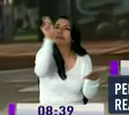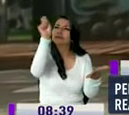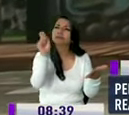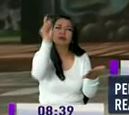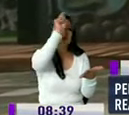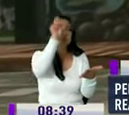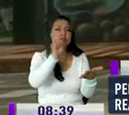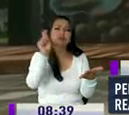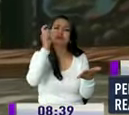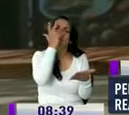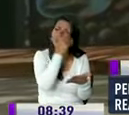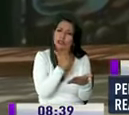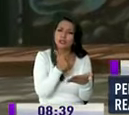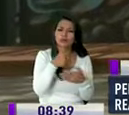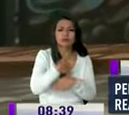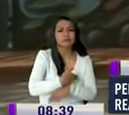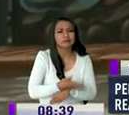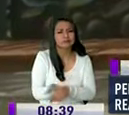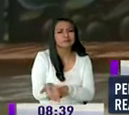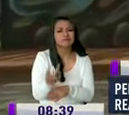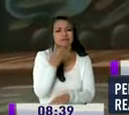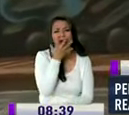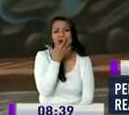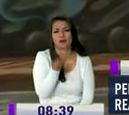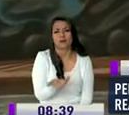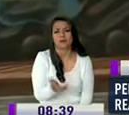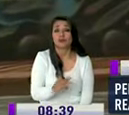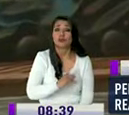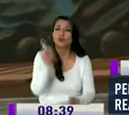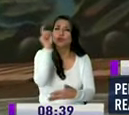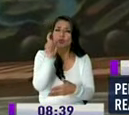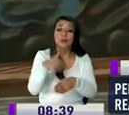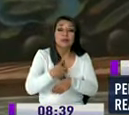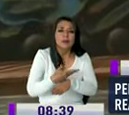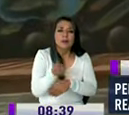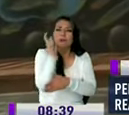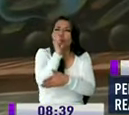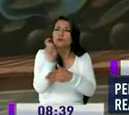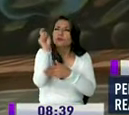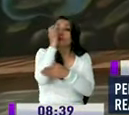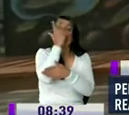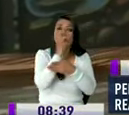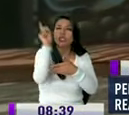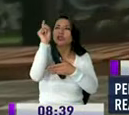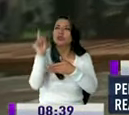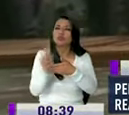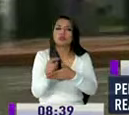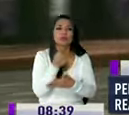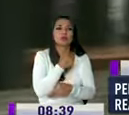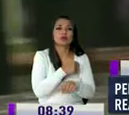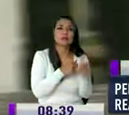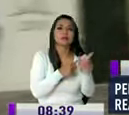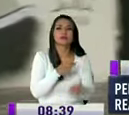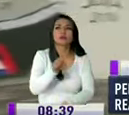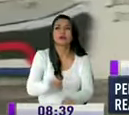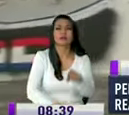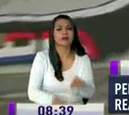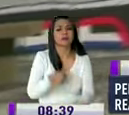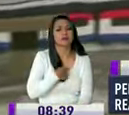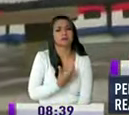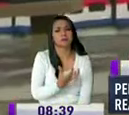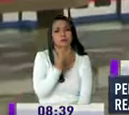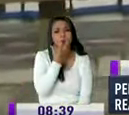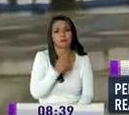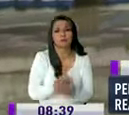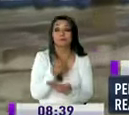sí deja un poco de malestar justamente cuando se ve afectado este tema este tipo de morales muchísimas gracias por